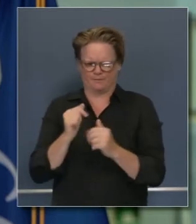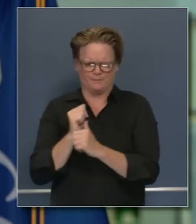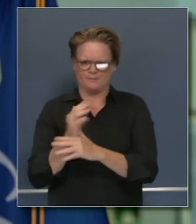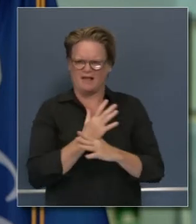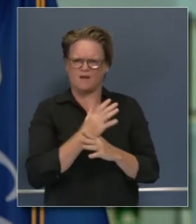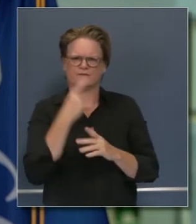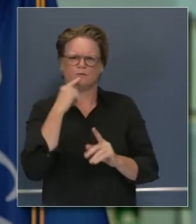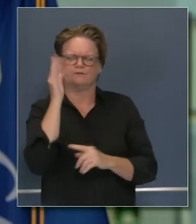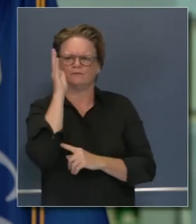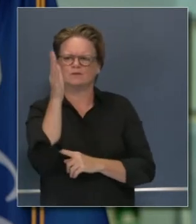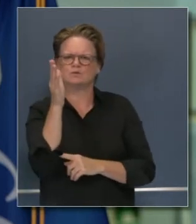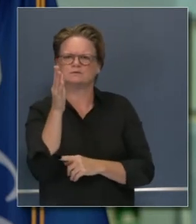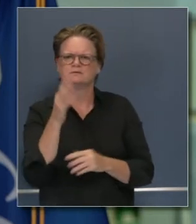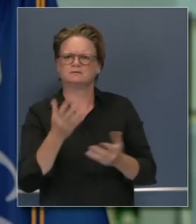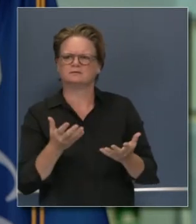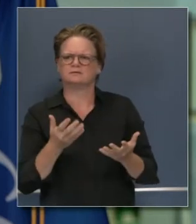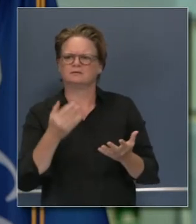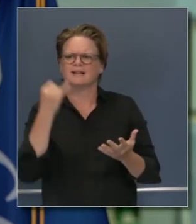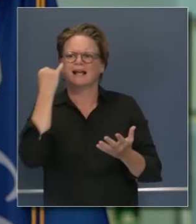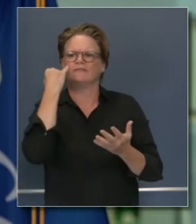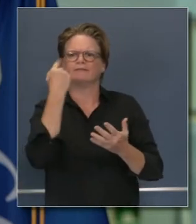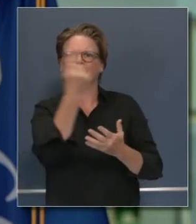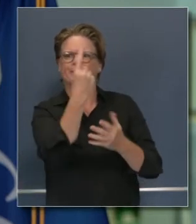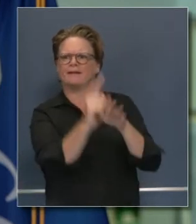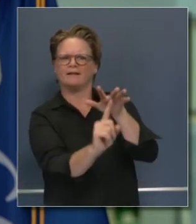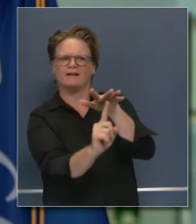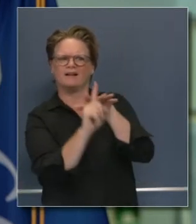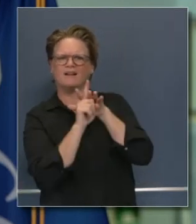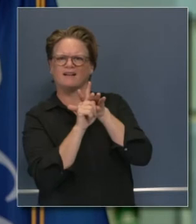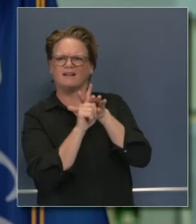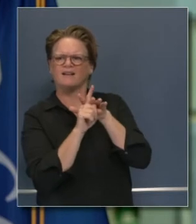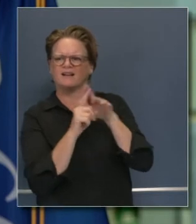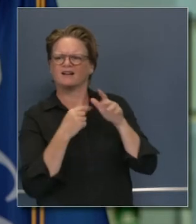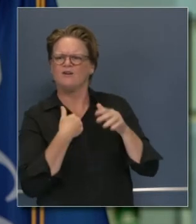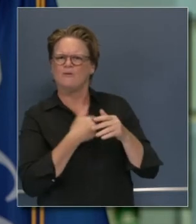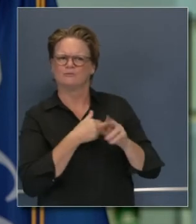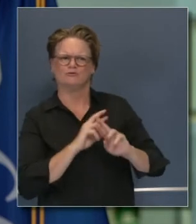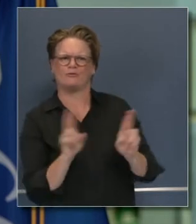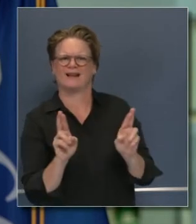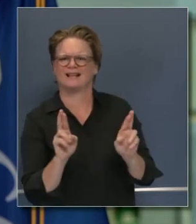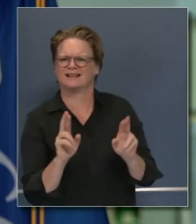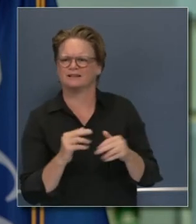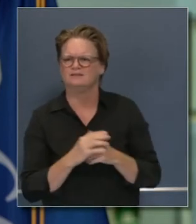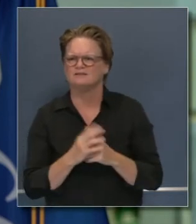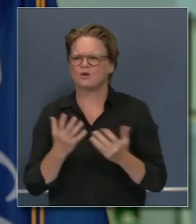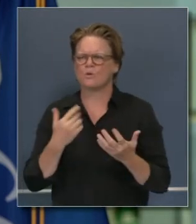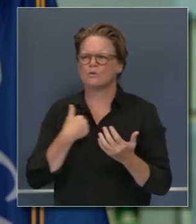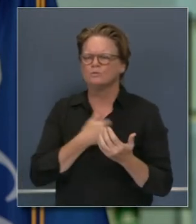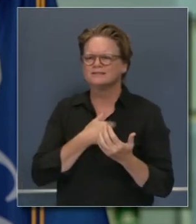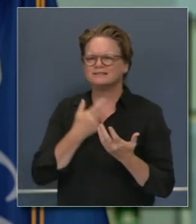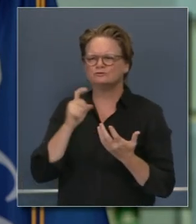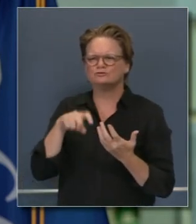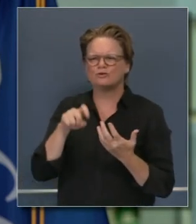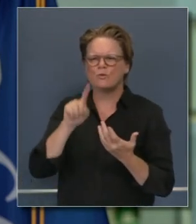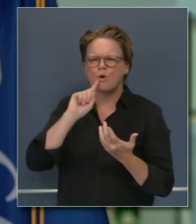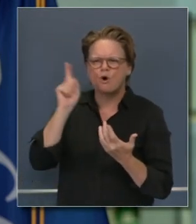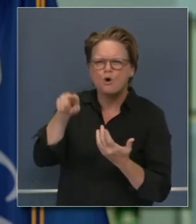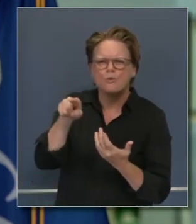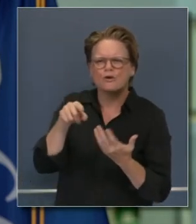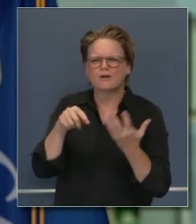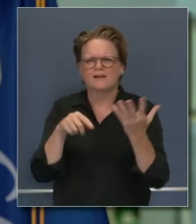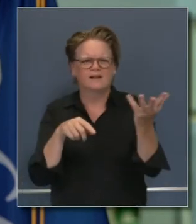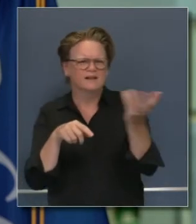alijos de equipo de protección y otras cosas tenemos que ver cuál es el nivel